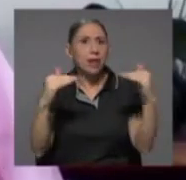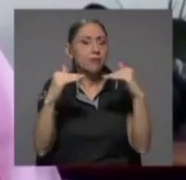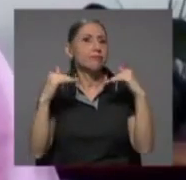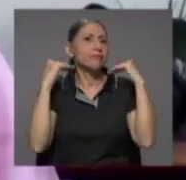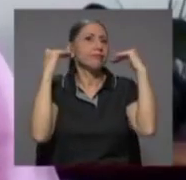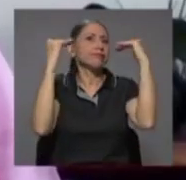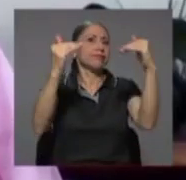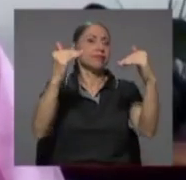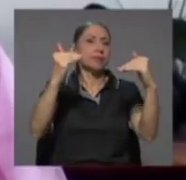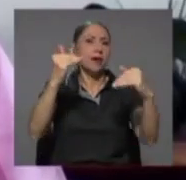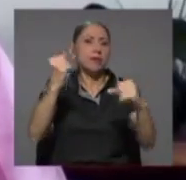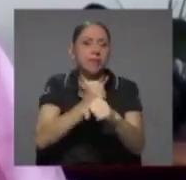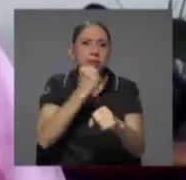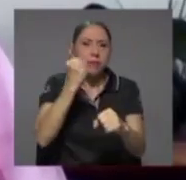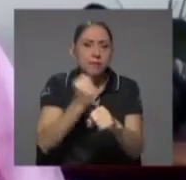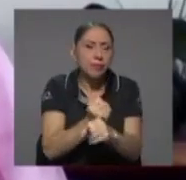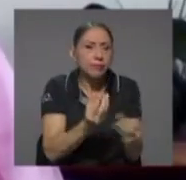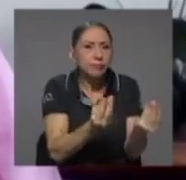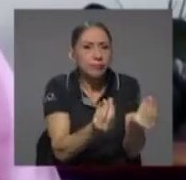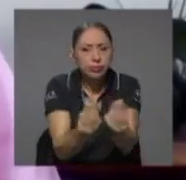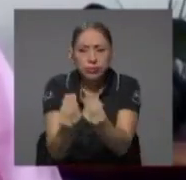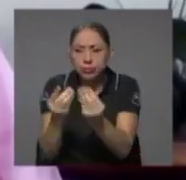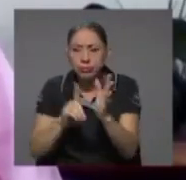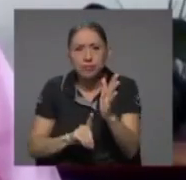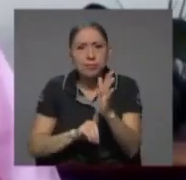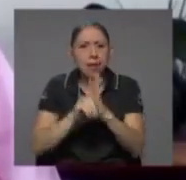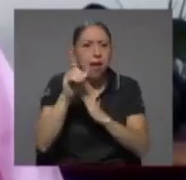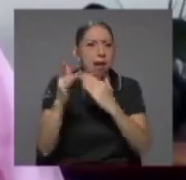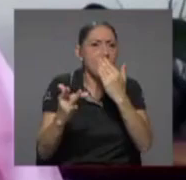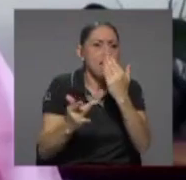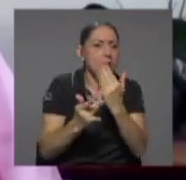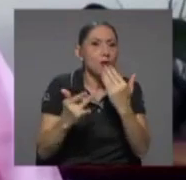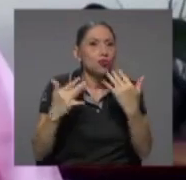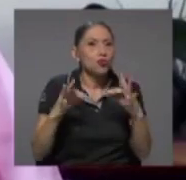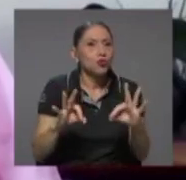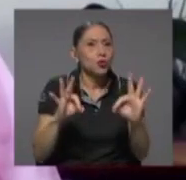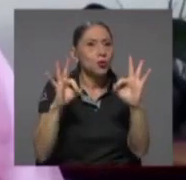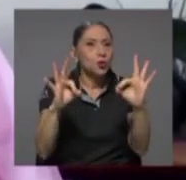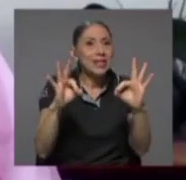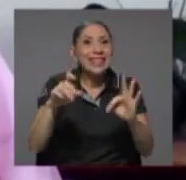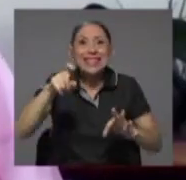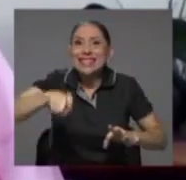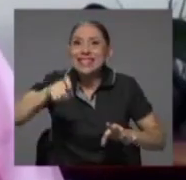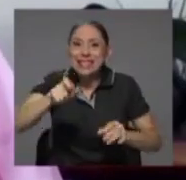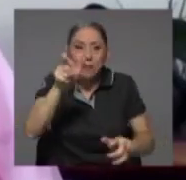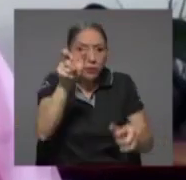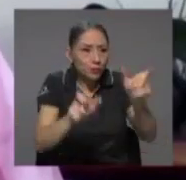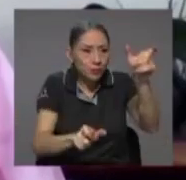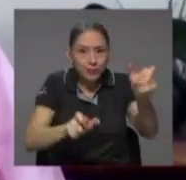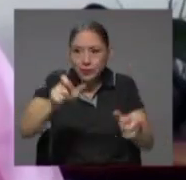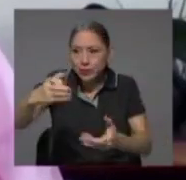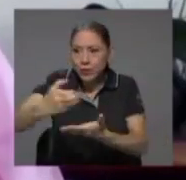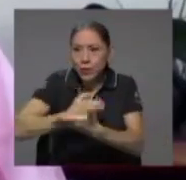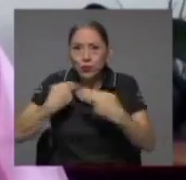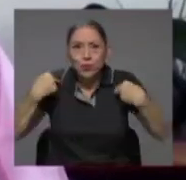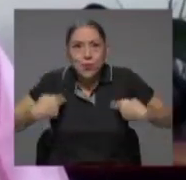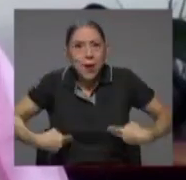desarrollo tecnológico estamos haciéndolo muy bien requerimos de un recurso humano sano capacitado